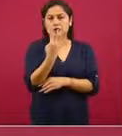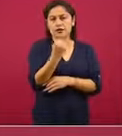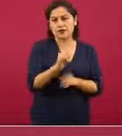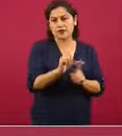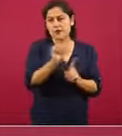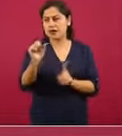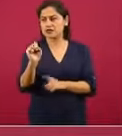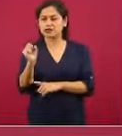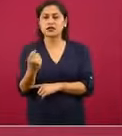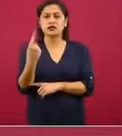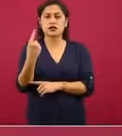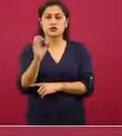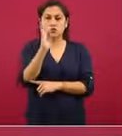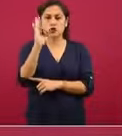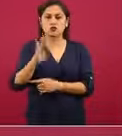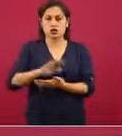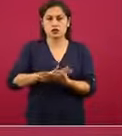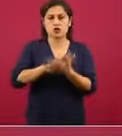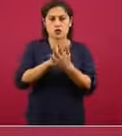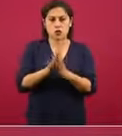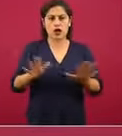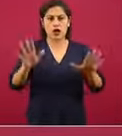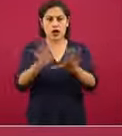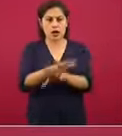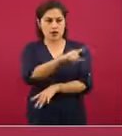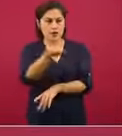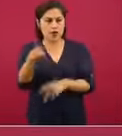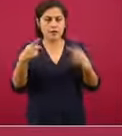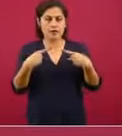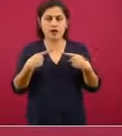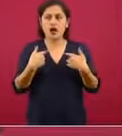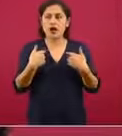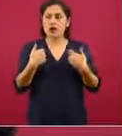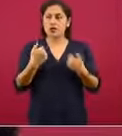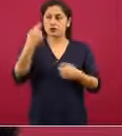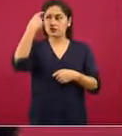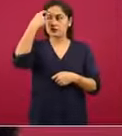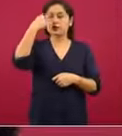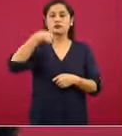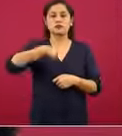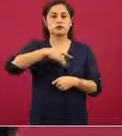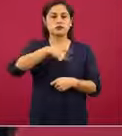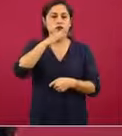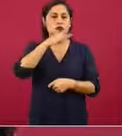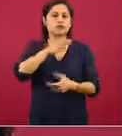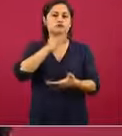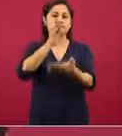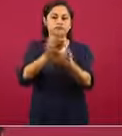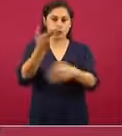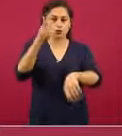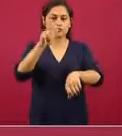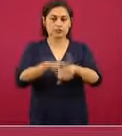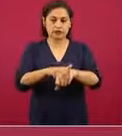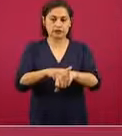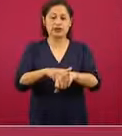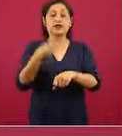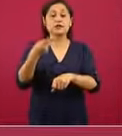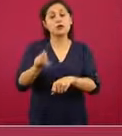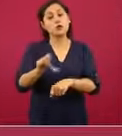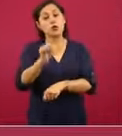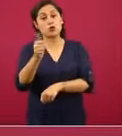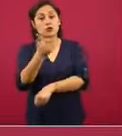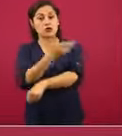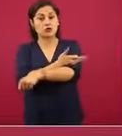61 por ciento de cambio de gente que está acudiendo en el tiempo ideal y en el tiempo tardío tenemos un pequeño